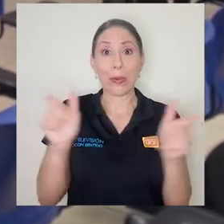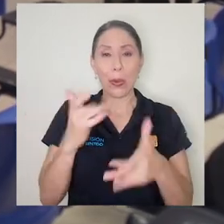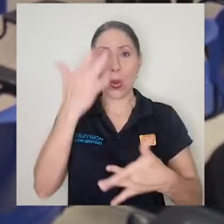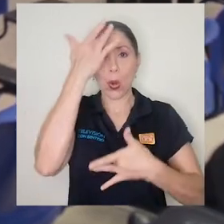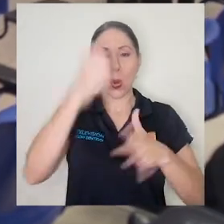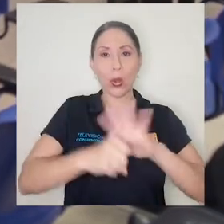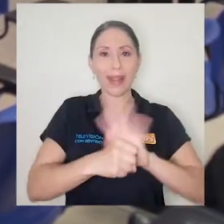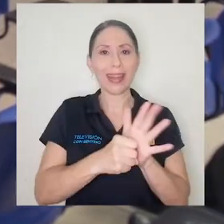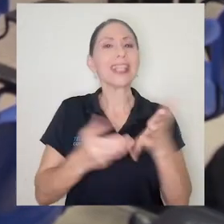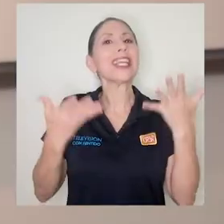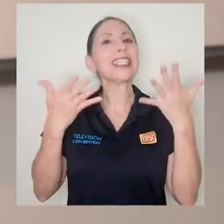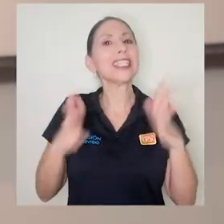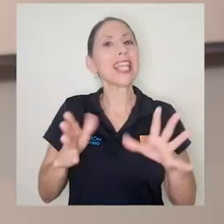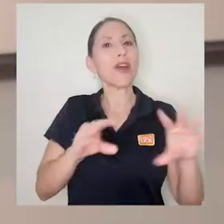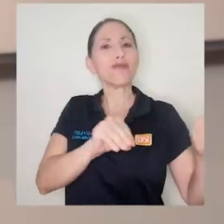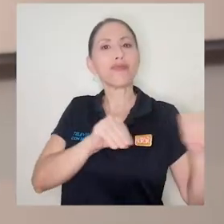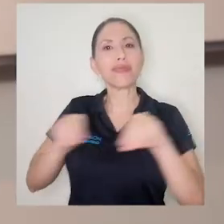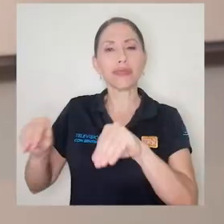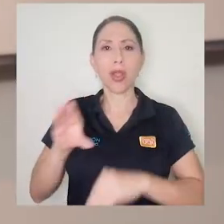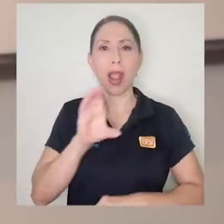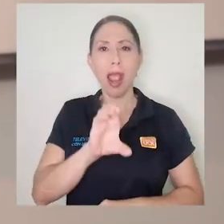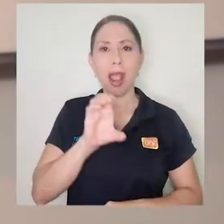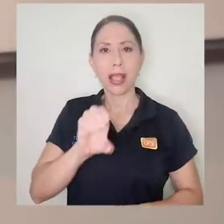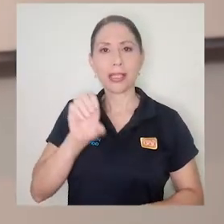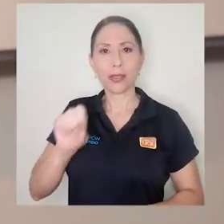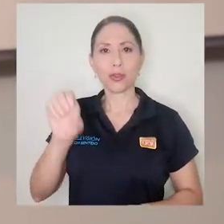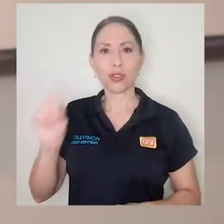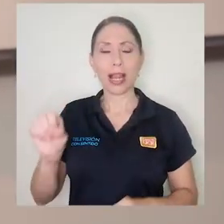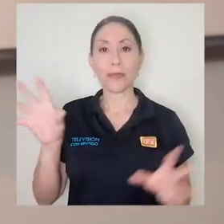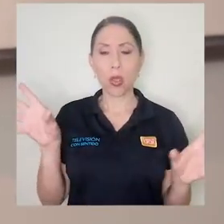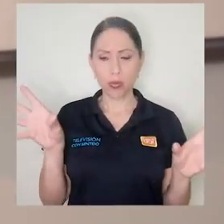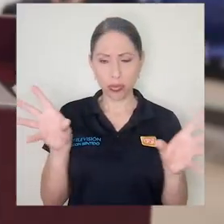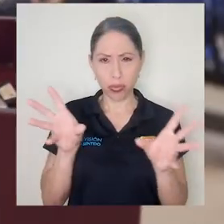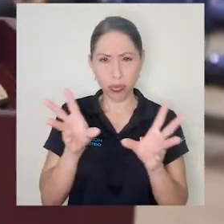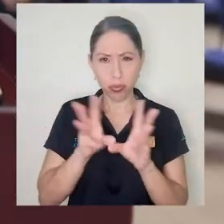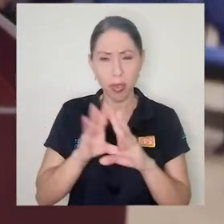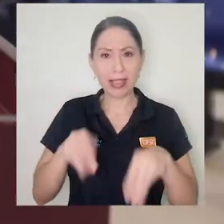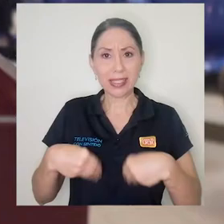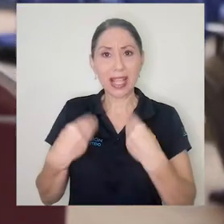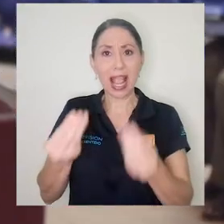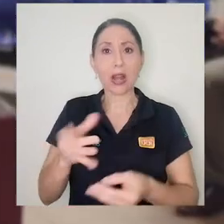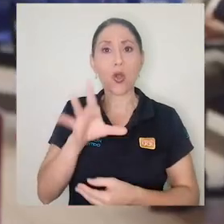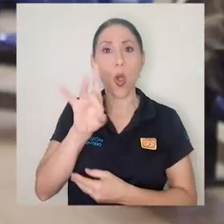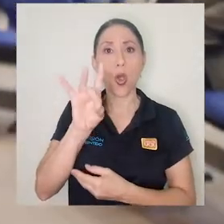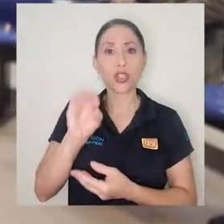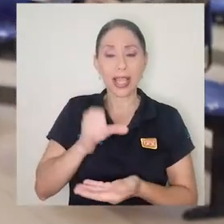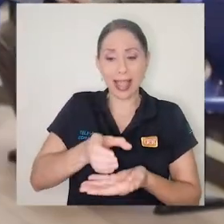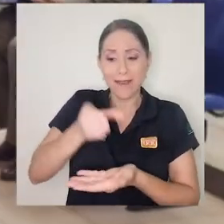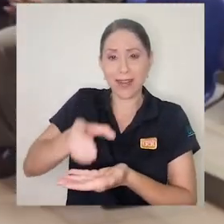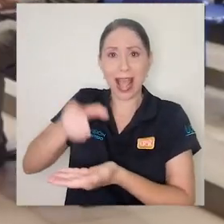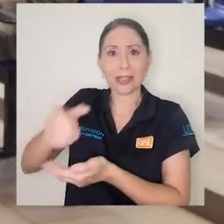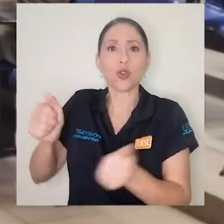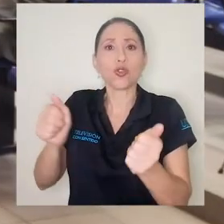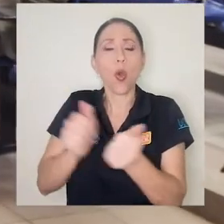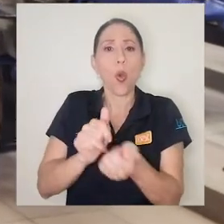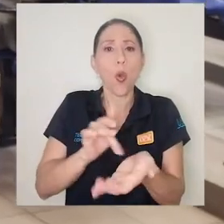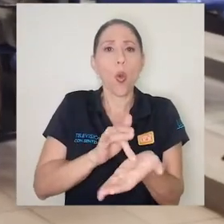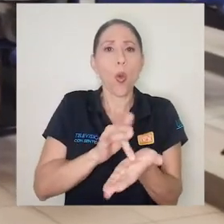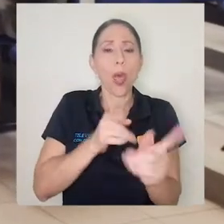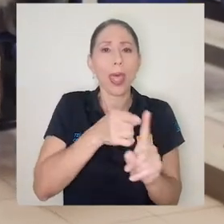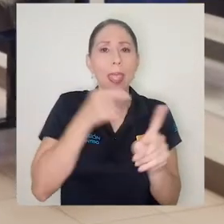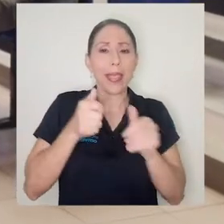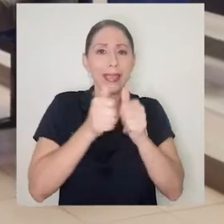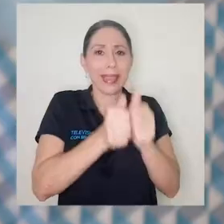en manos de la Caja Costarricense de Seguro Social. En total, se entregaron 80 frascos con los anticuerpos